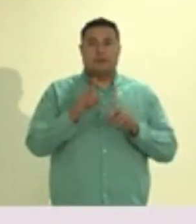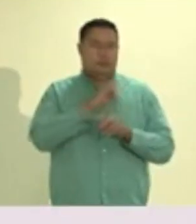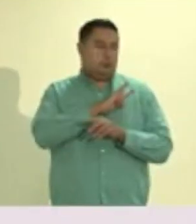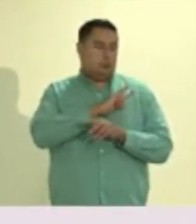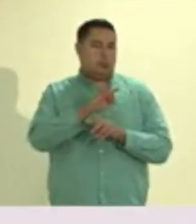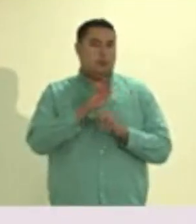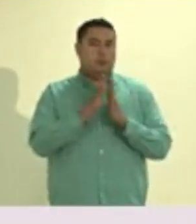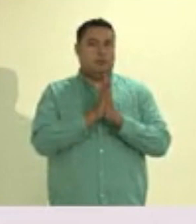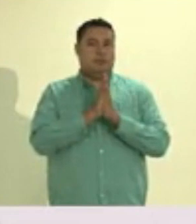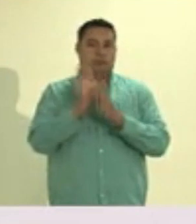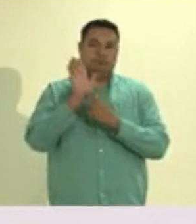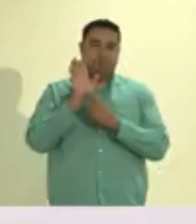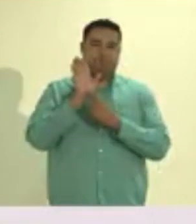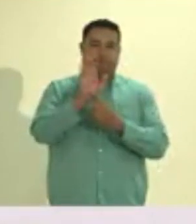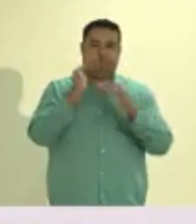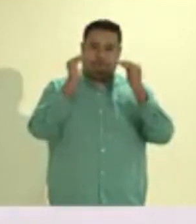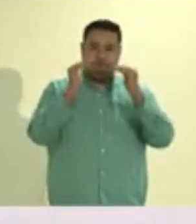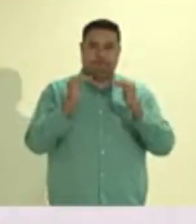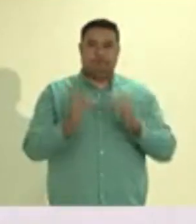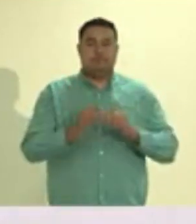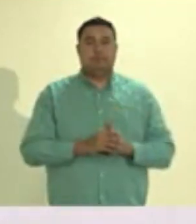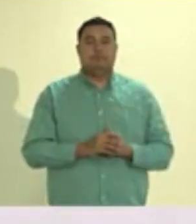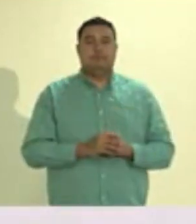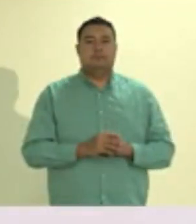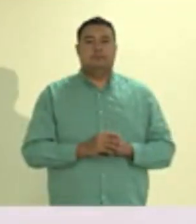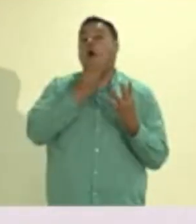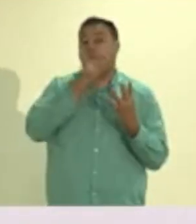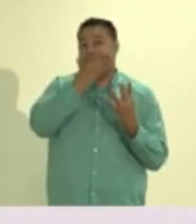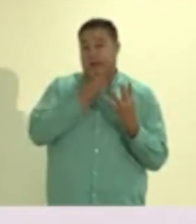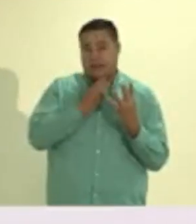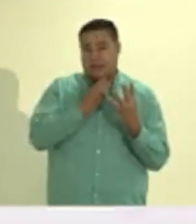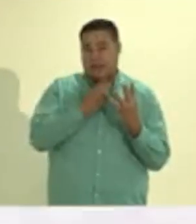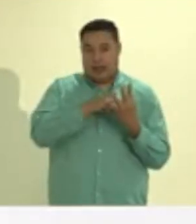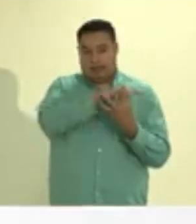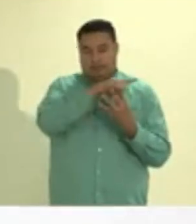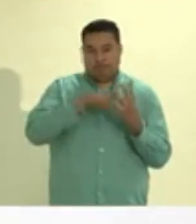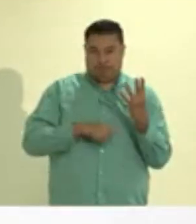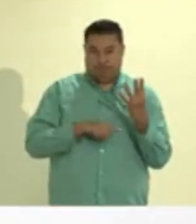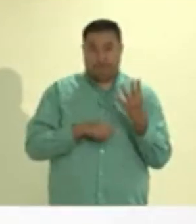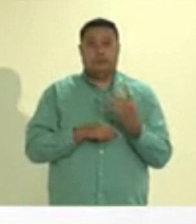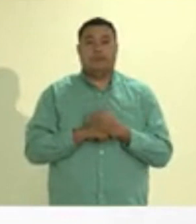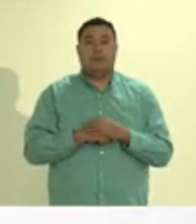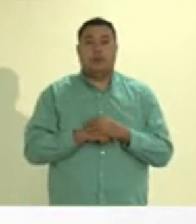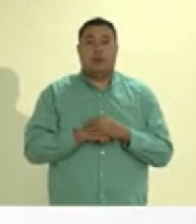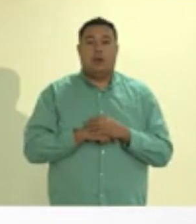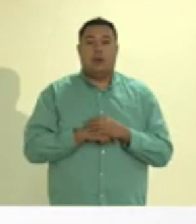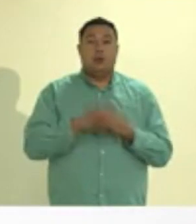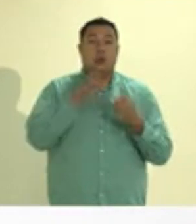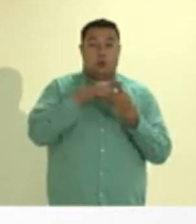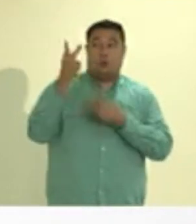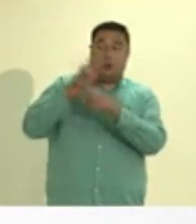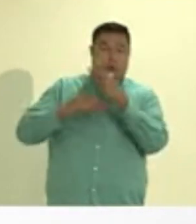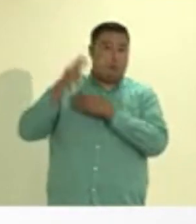Así lo informó el director de salud pública Miguel Ángel Lutz Steiner. De acuerdo a su clasificación, uno es